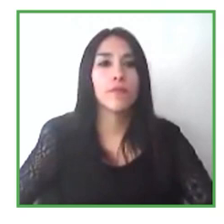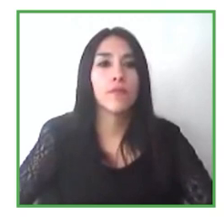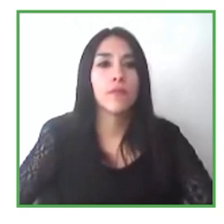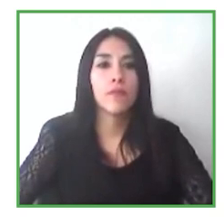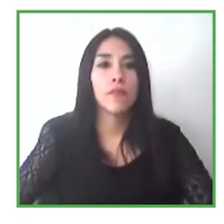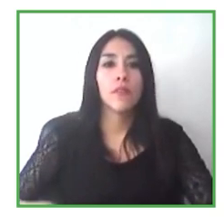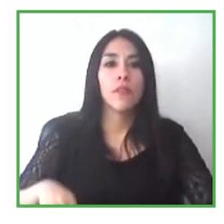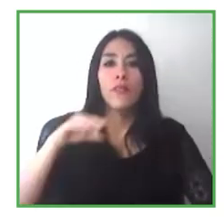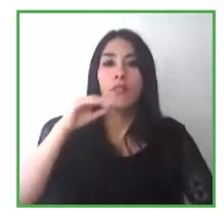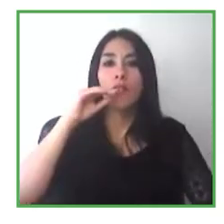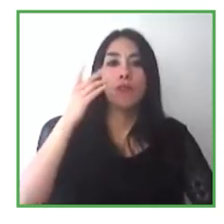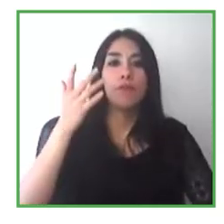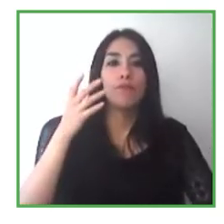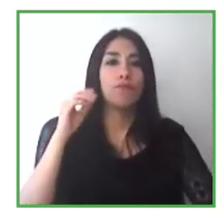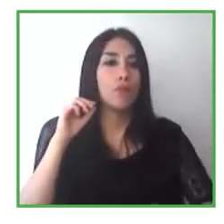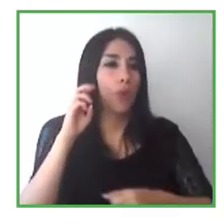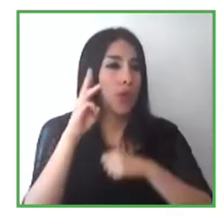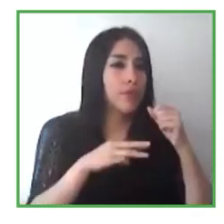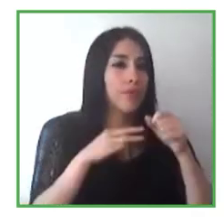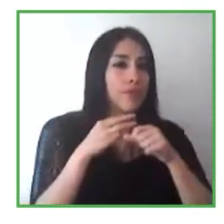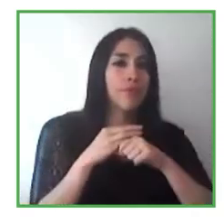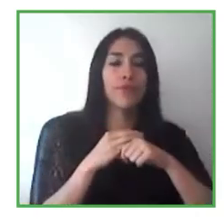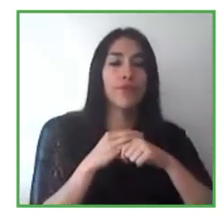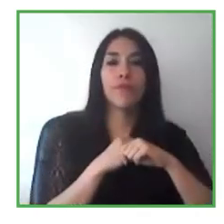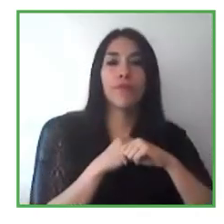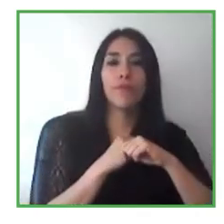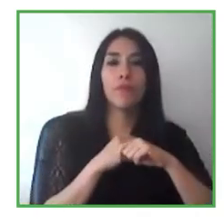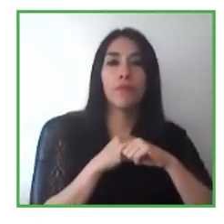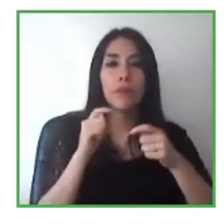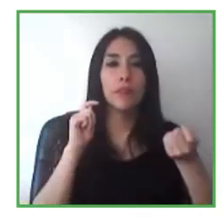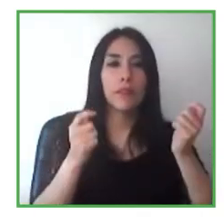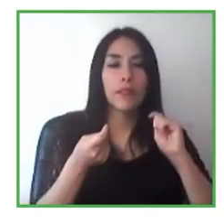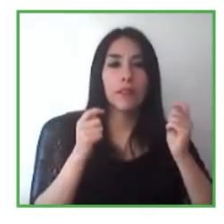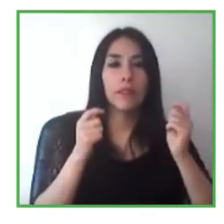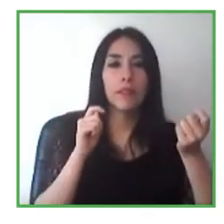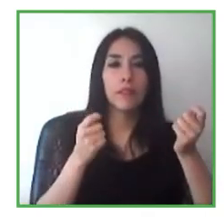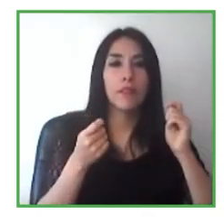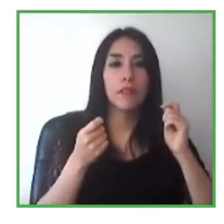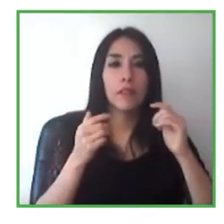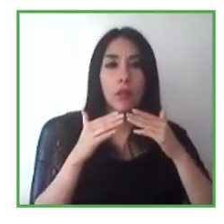híbrido trabajar desde el hogar, Jessica, tú hablaste un poco de esto también, pero yo creo que